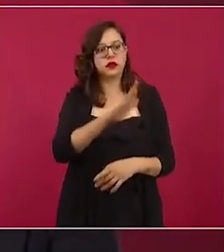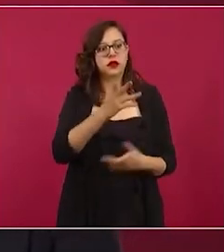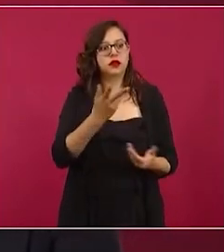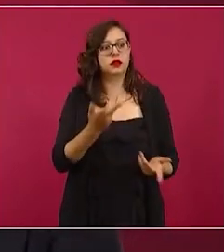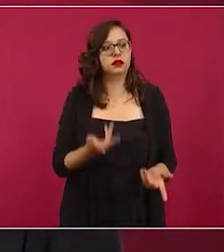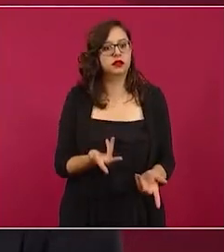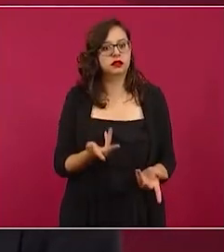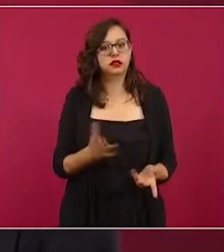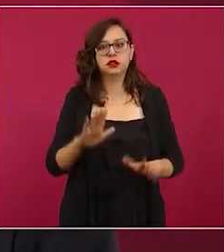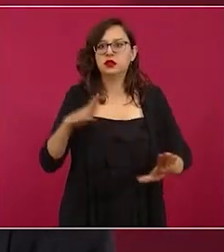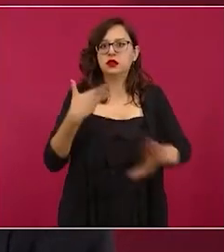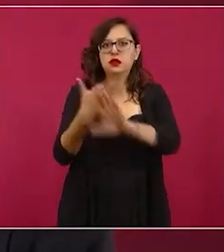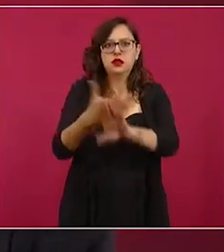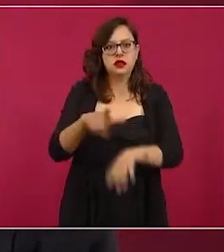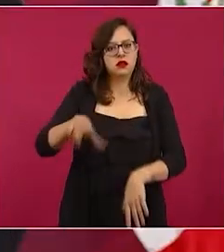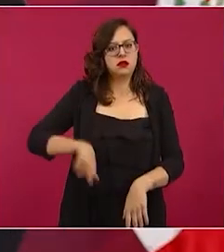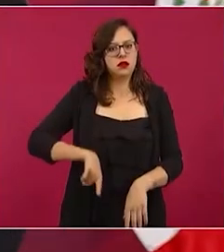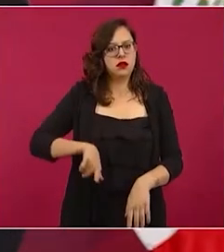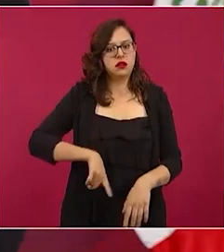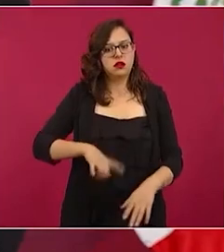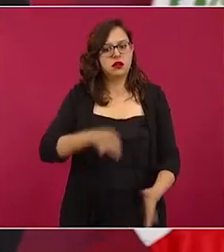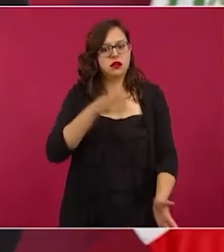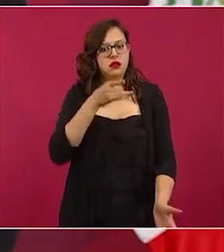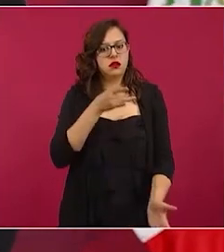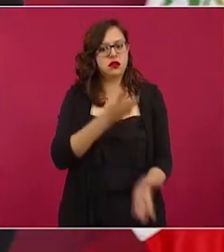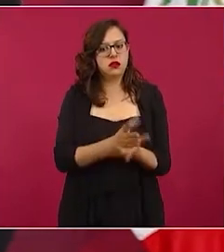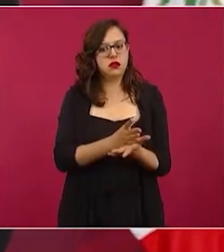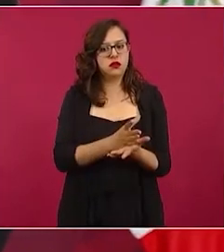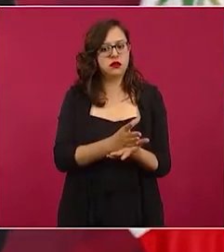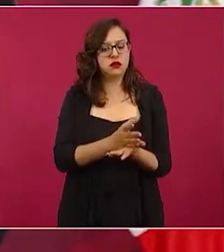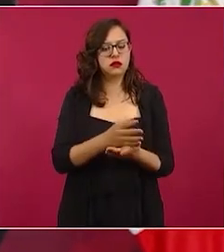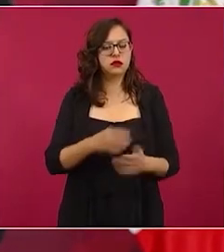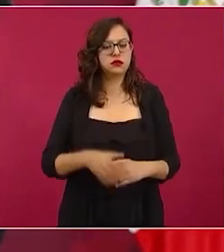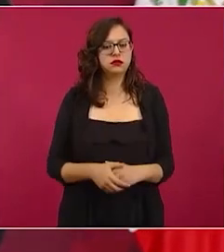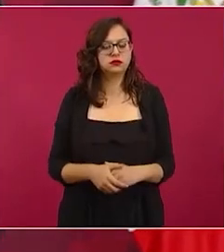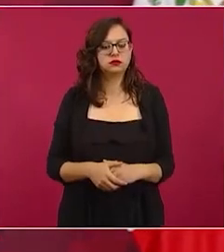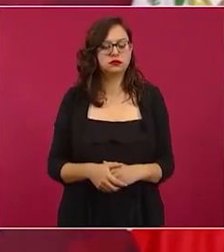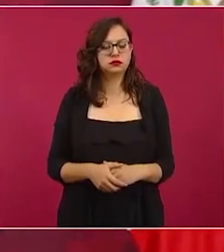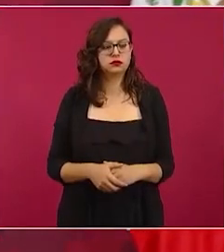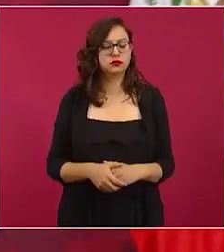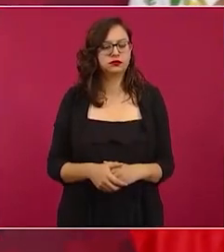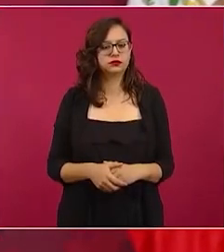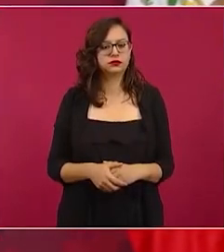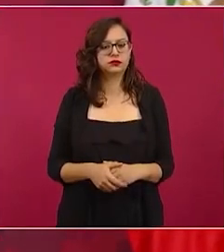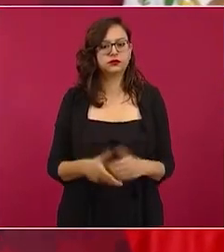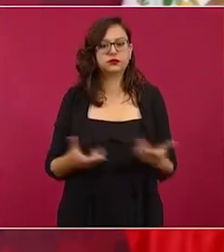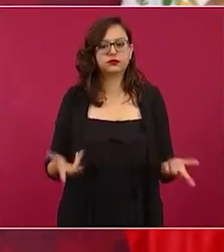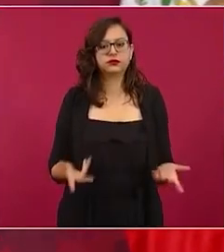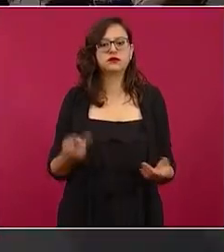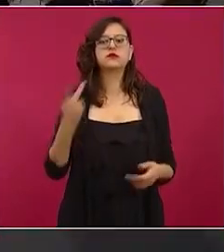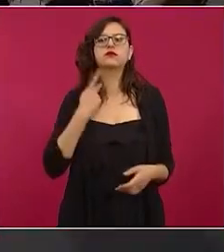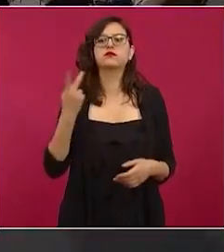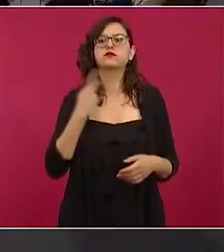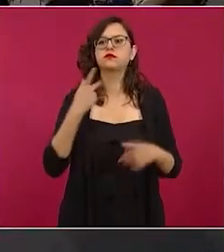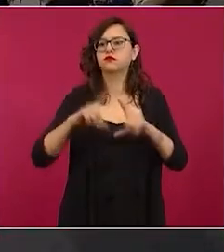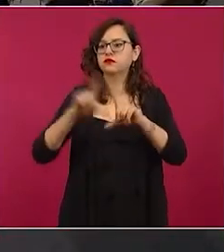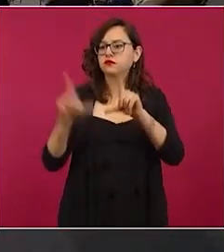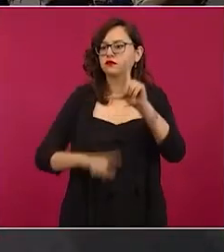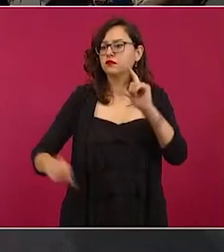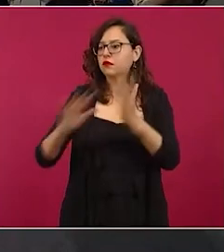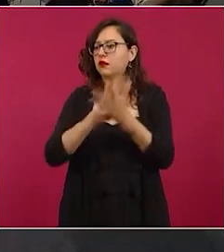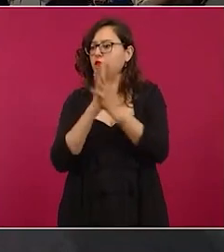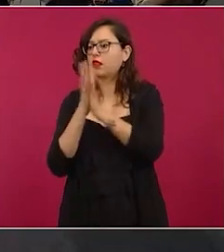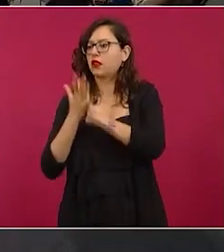nuestra, en contra de la política de transformación,